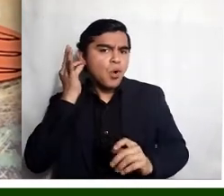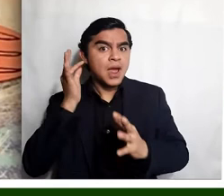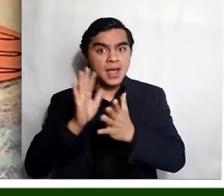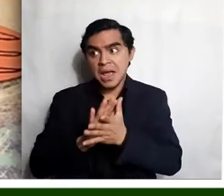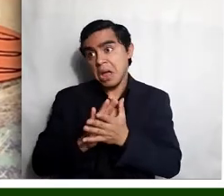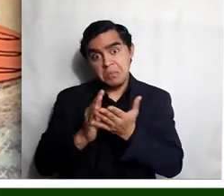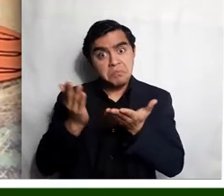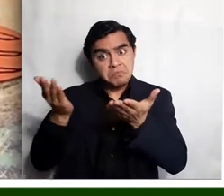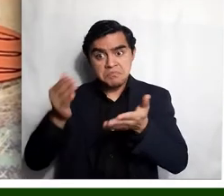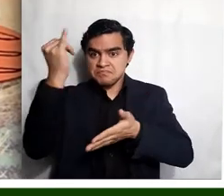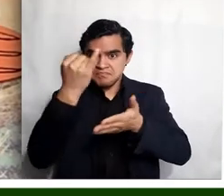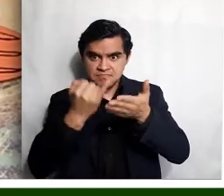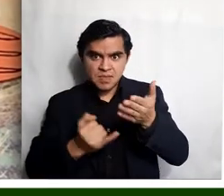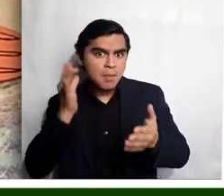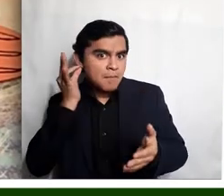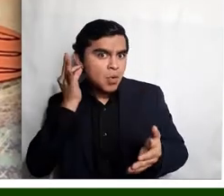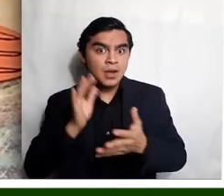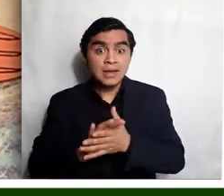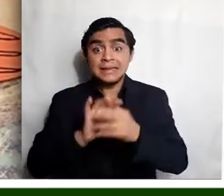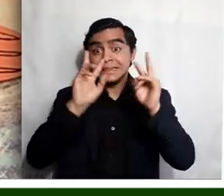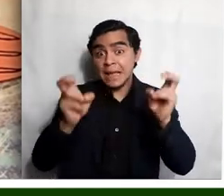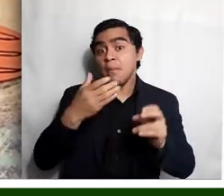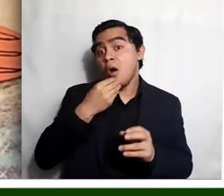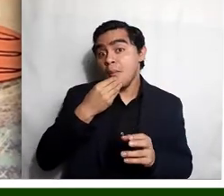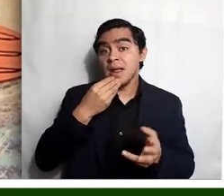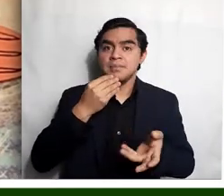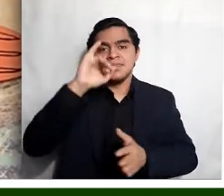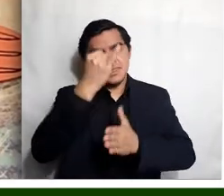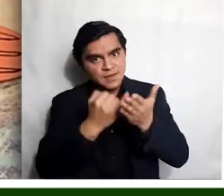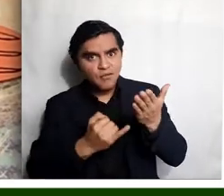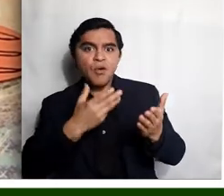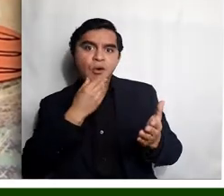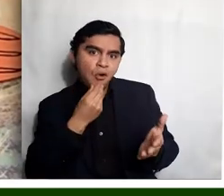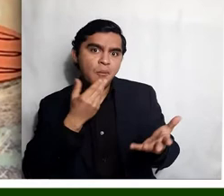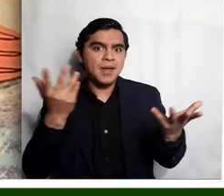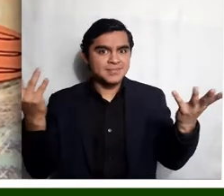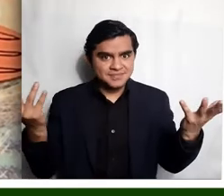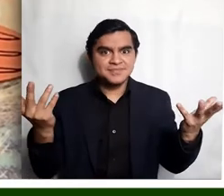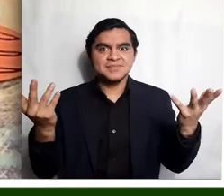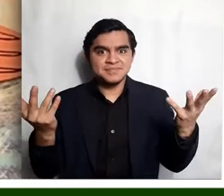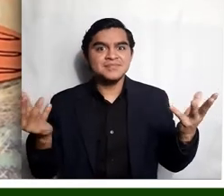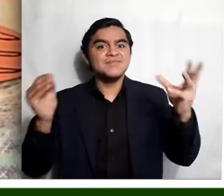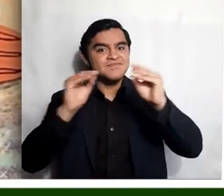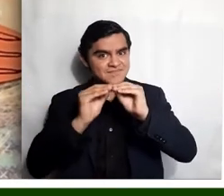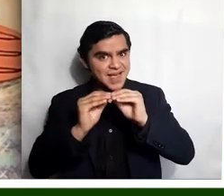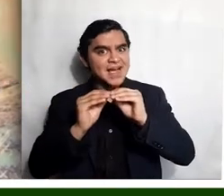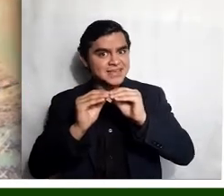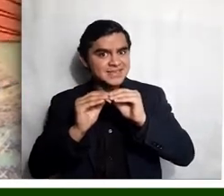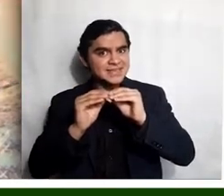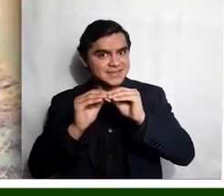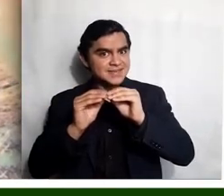mujer. La palabra hombre por el dibujo de un hombre. Y así cada vez hacer más difícil nuestro jeroglífico.